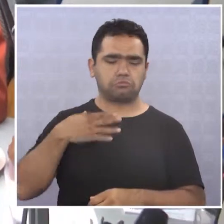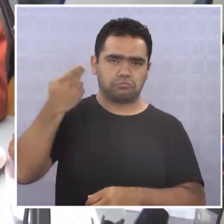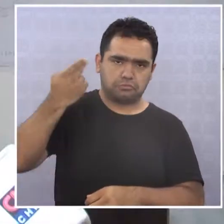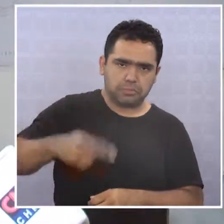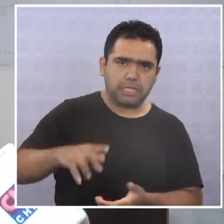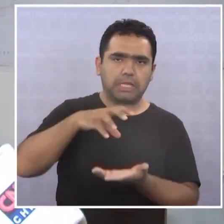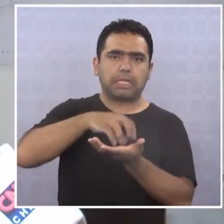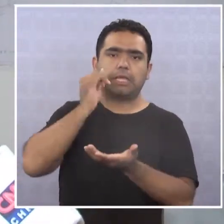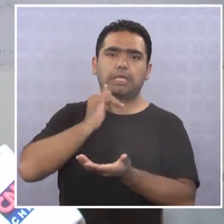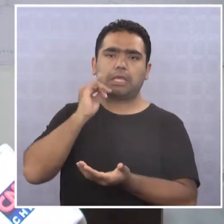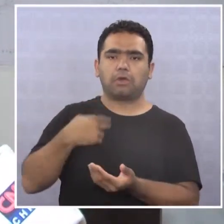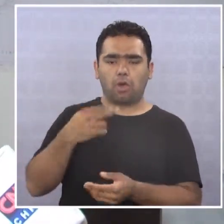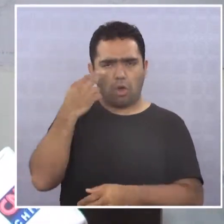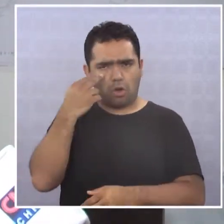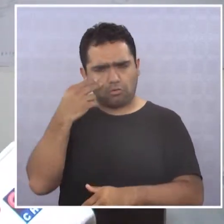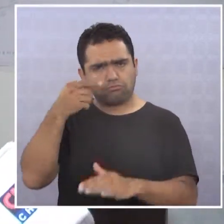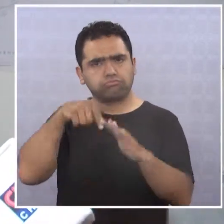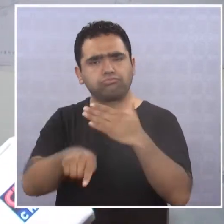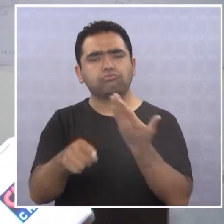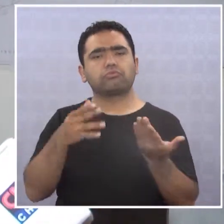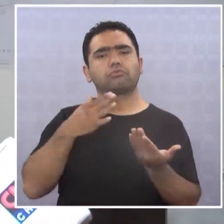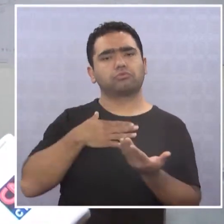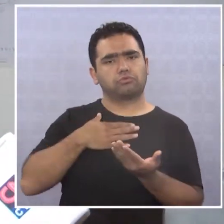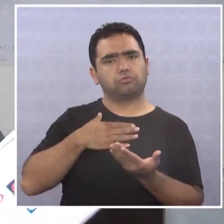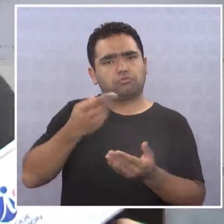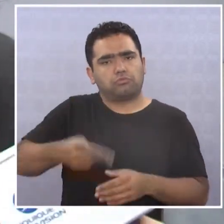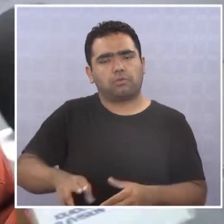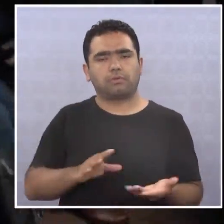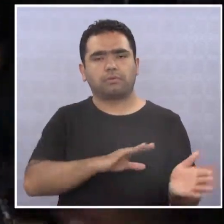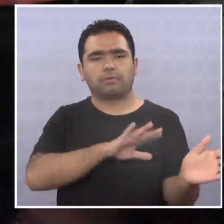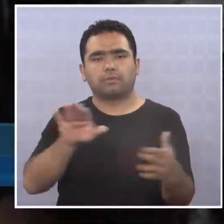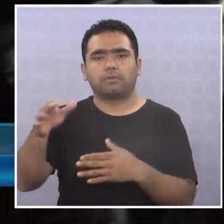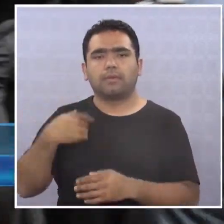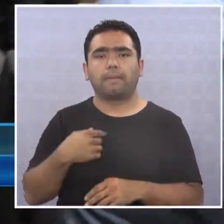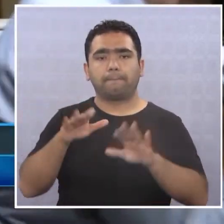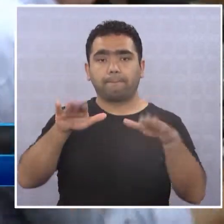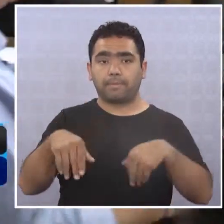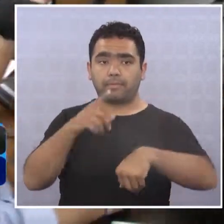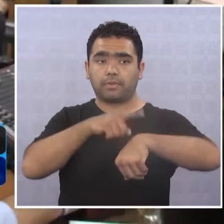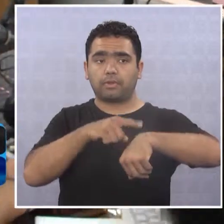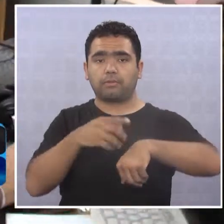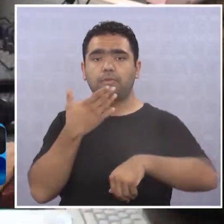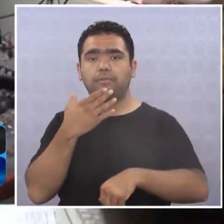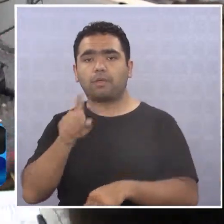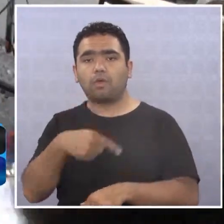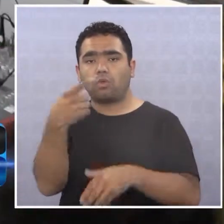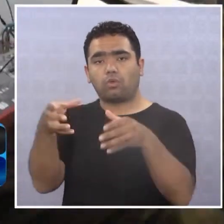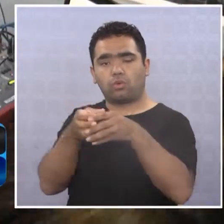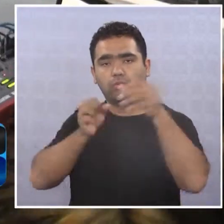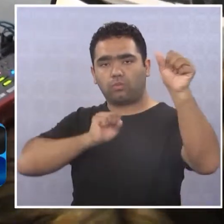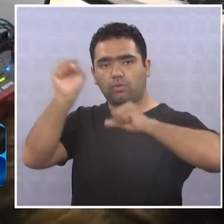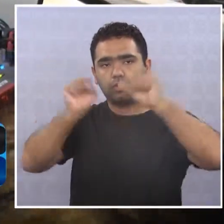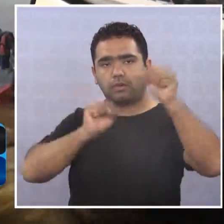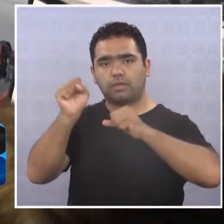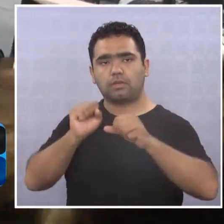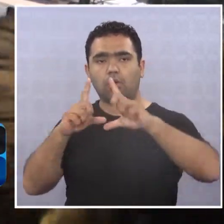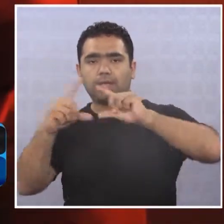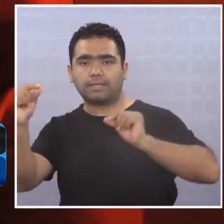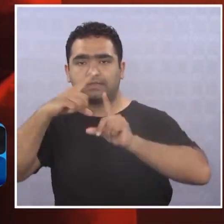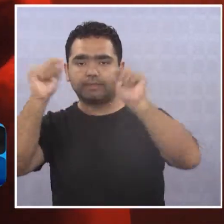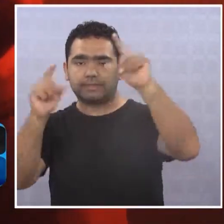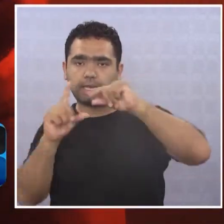que sea aiquiqueño, que sea pampino, y que conozco, conozco los temas de la gente. Al mismo tiempo, en el partido de la estrella, el ánimo estaba